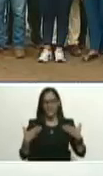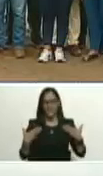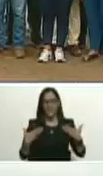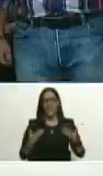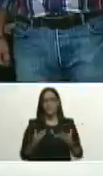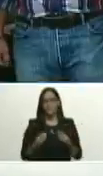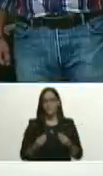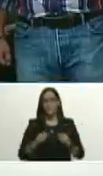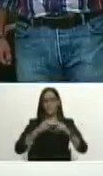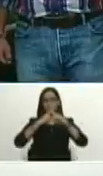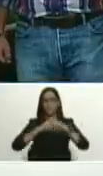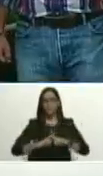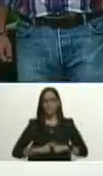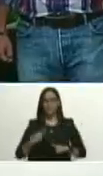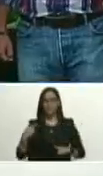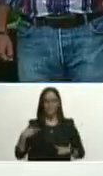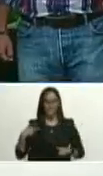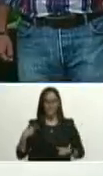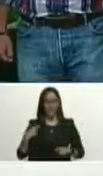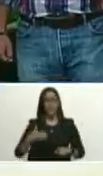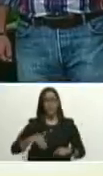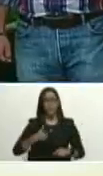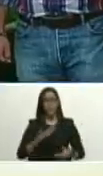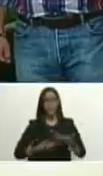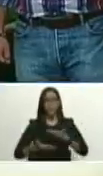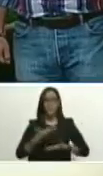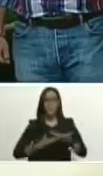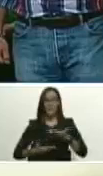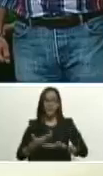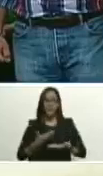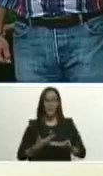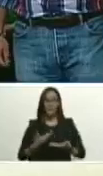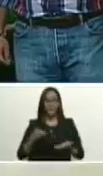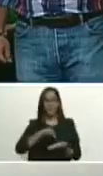yo te puedo compartir los datos a nivel nacional